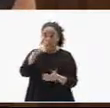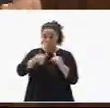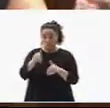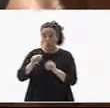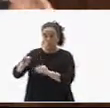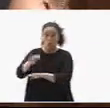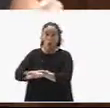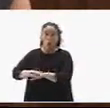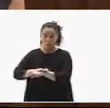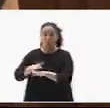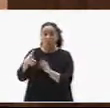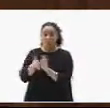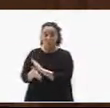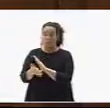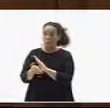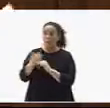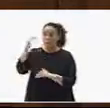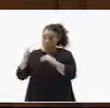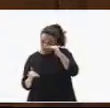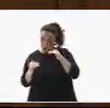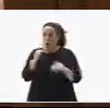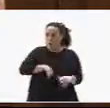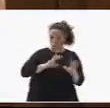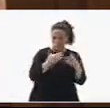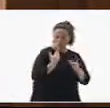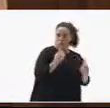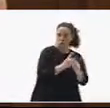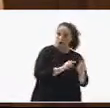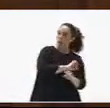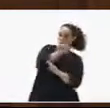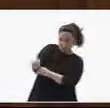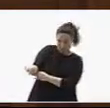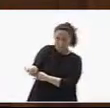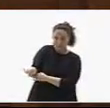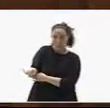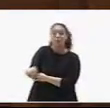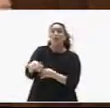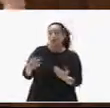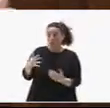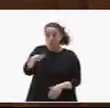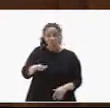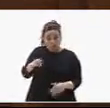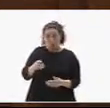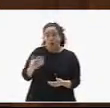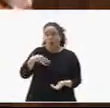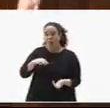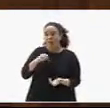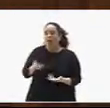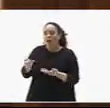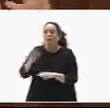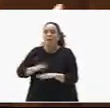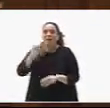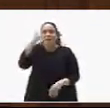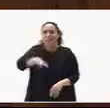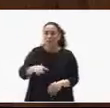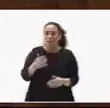votos que representamos hoy las fuerzas de la oposición. Esta calculadora también puede ayudarle a conocer